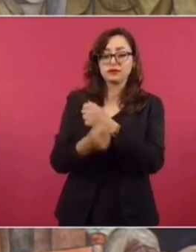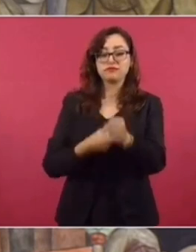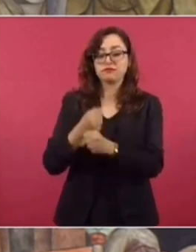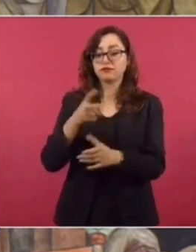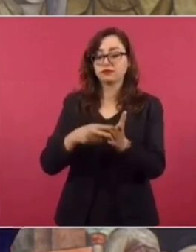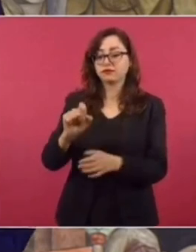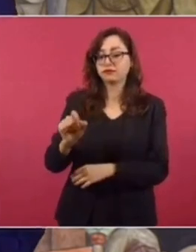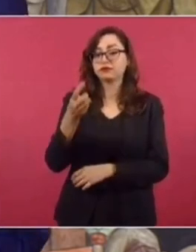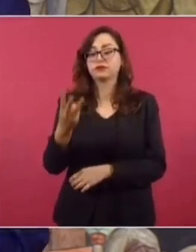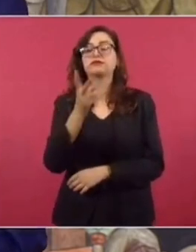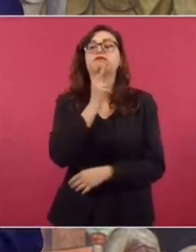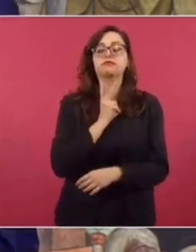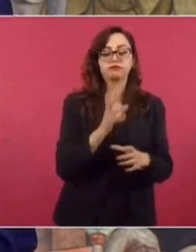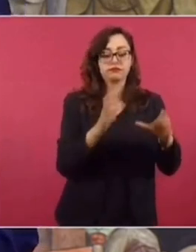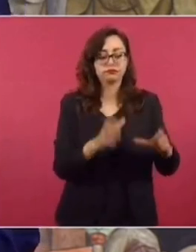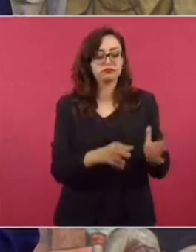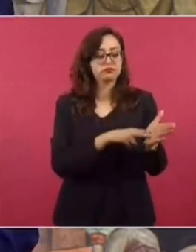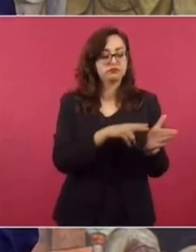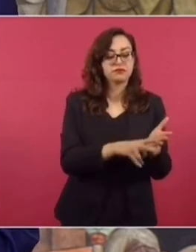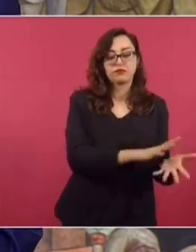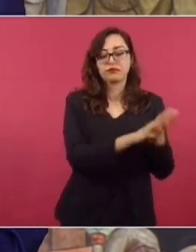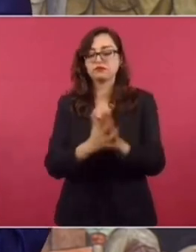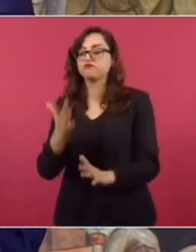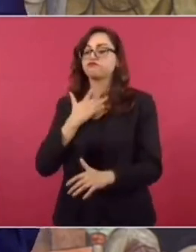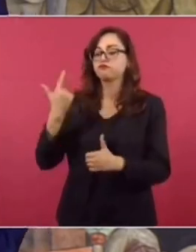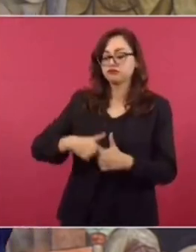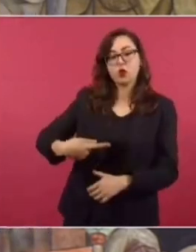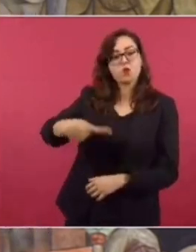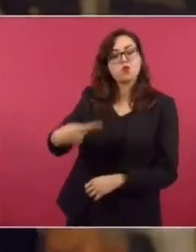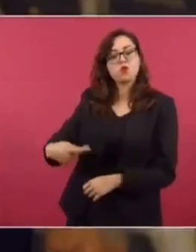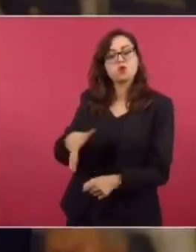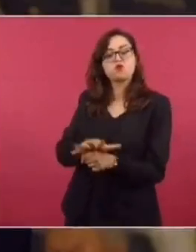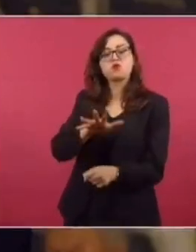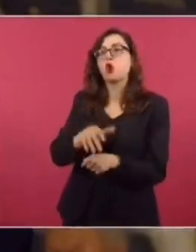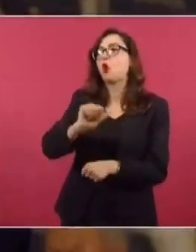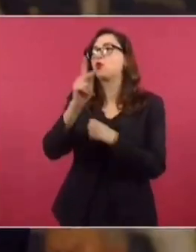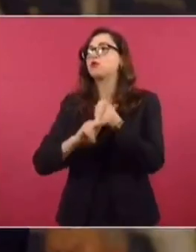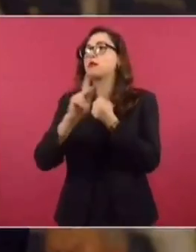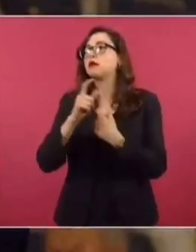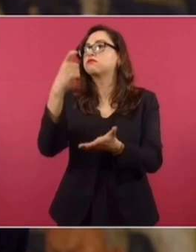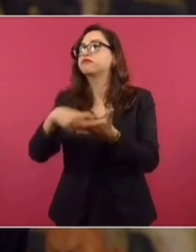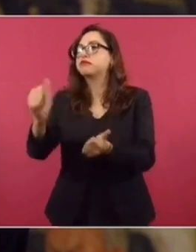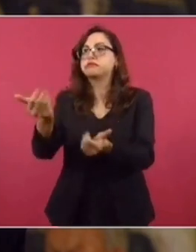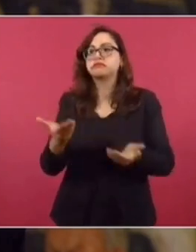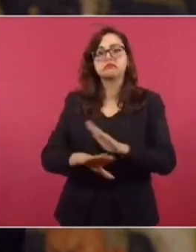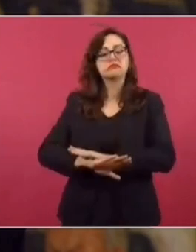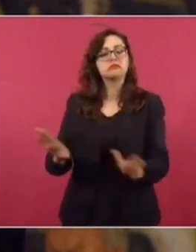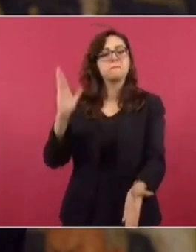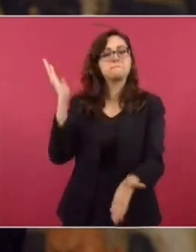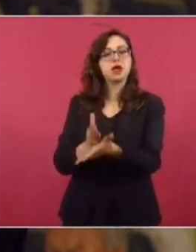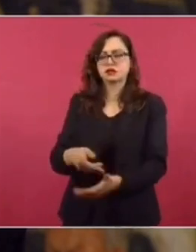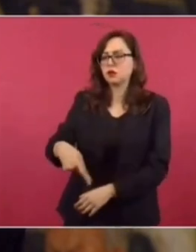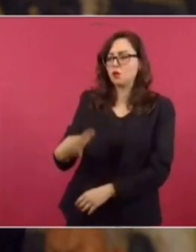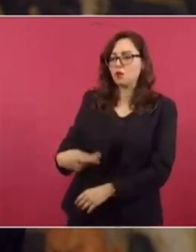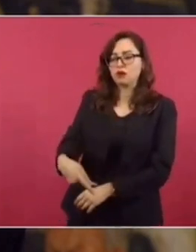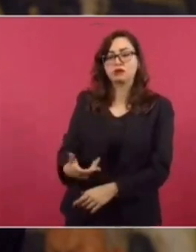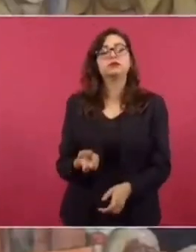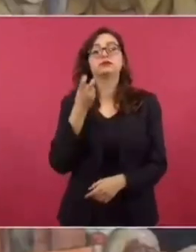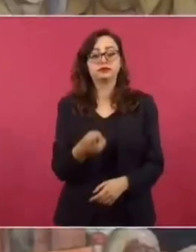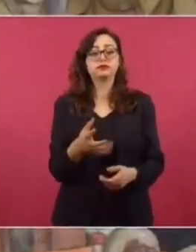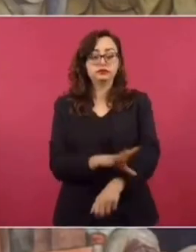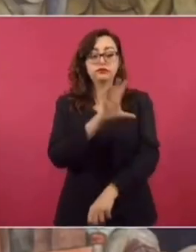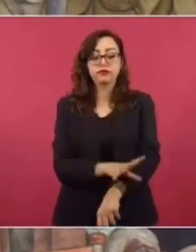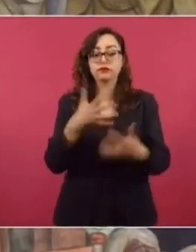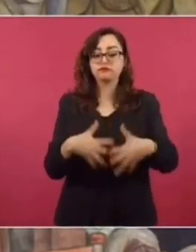nuestro país el petróleo crudo, ser autosuficientes en gasolinas y diésel y dejar de importar estos combustibles. La industria eléctrica nacional también se ha fortalecido.